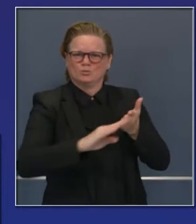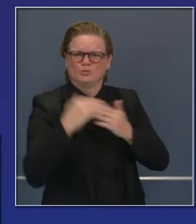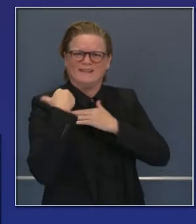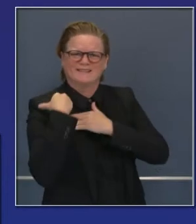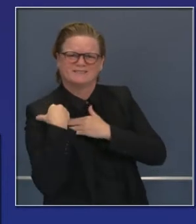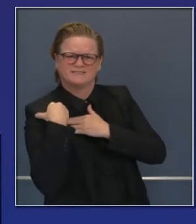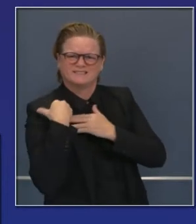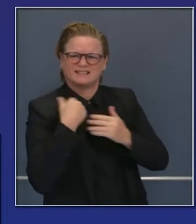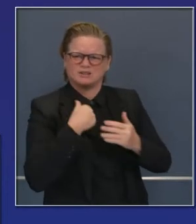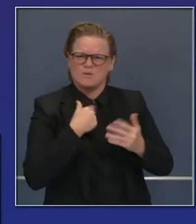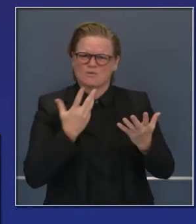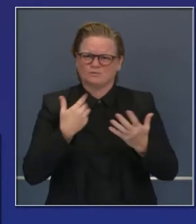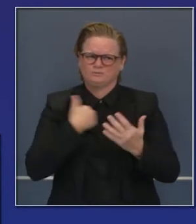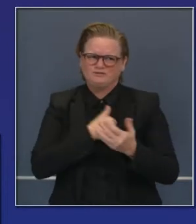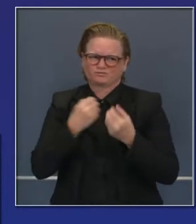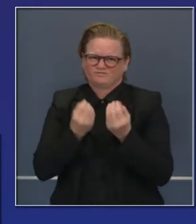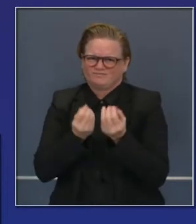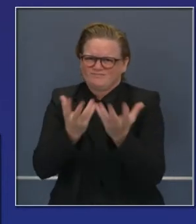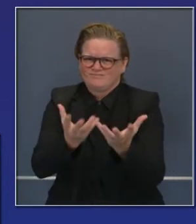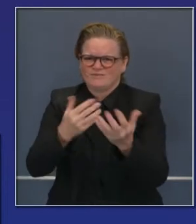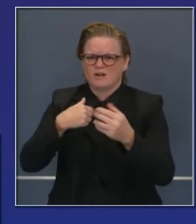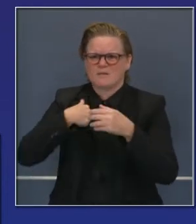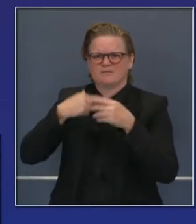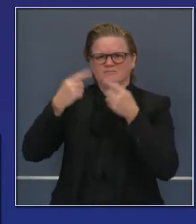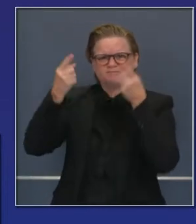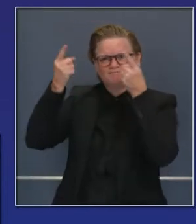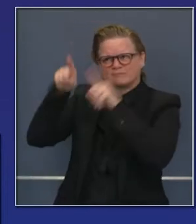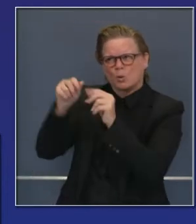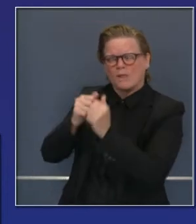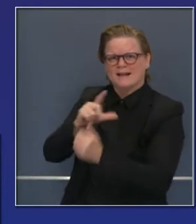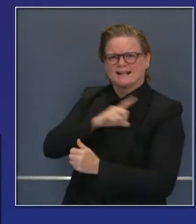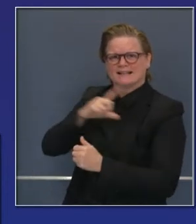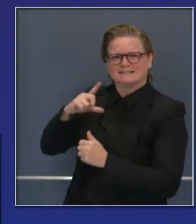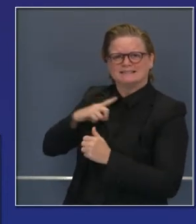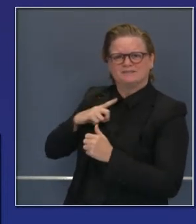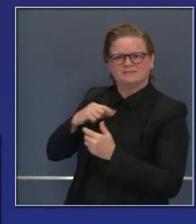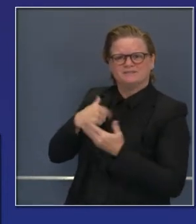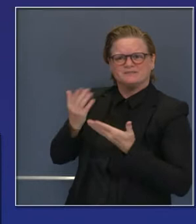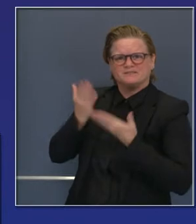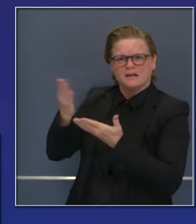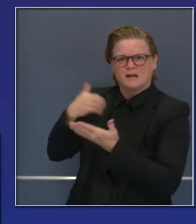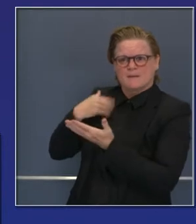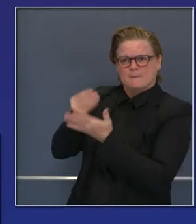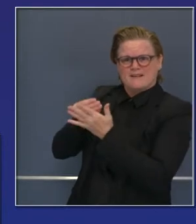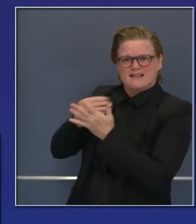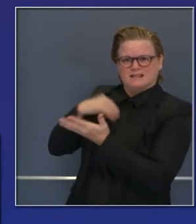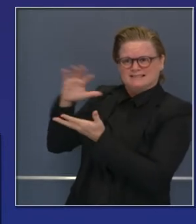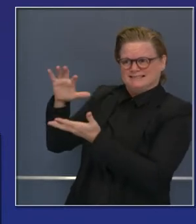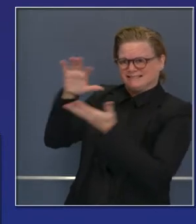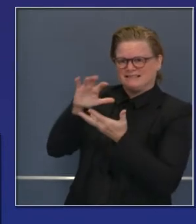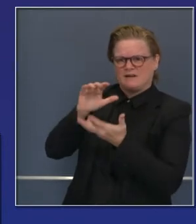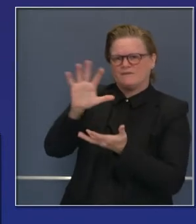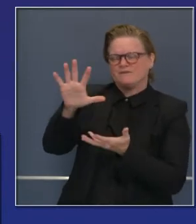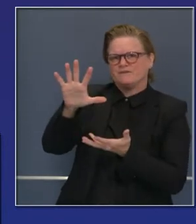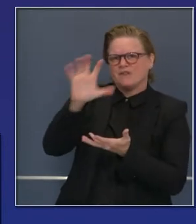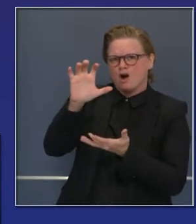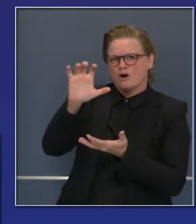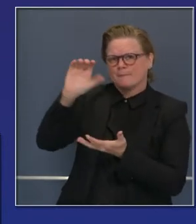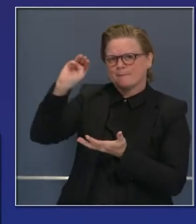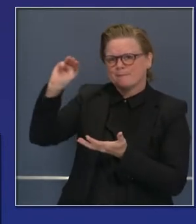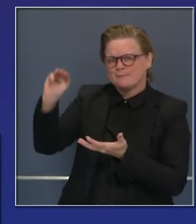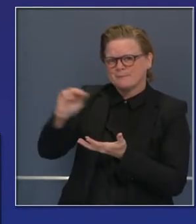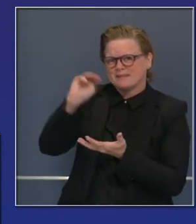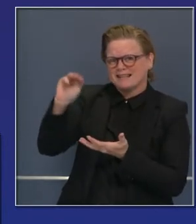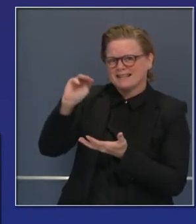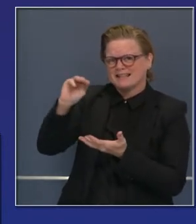dinero que tendremos de inmediato. 500 millones de dólares. Quiero dar gracias a líderes de la legislatura trabajando con nuestro equipo durante